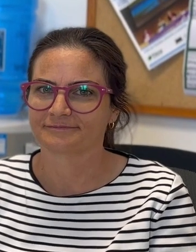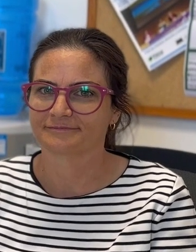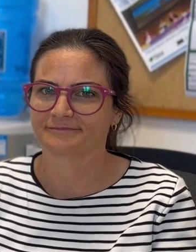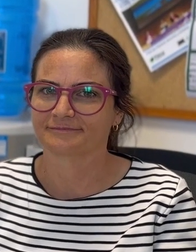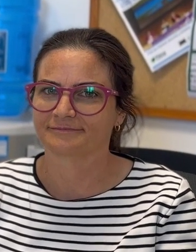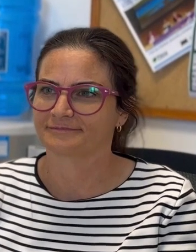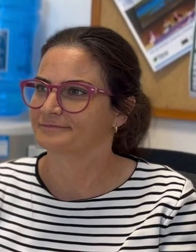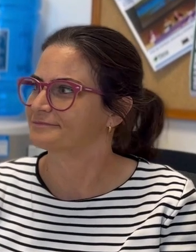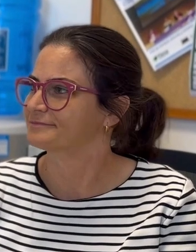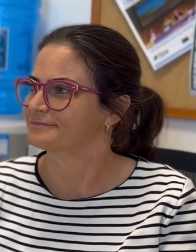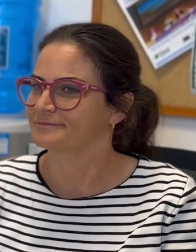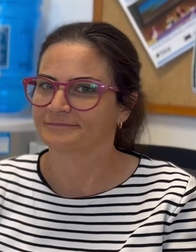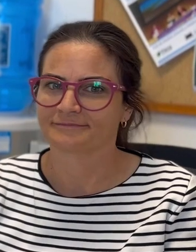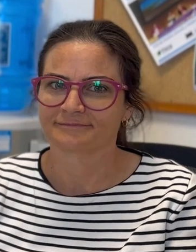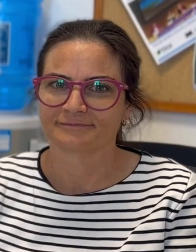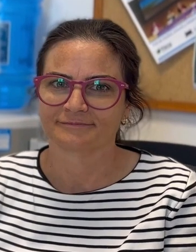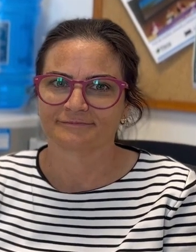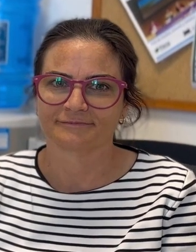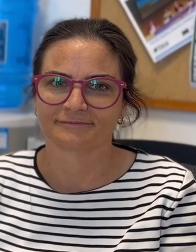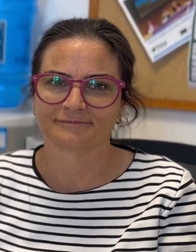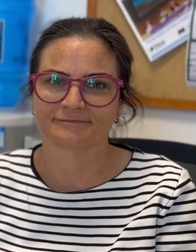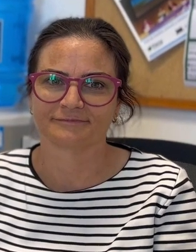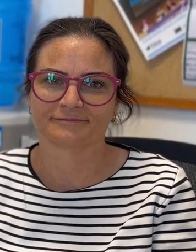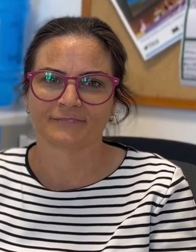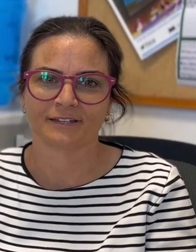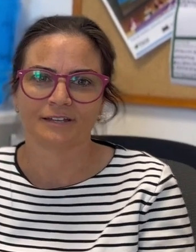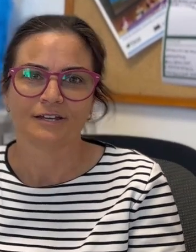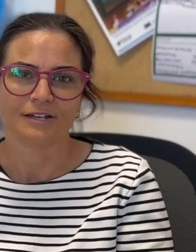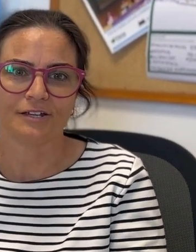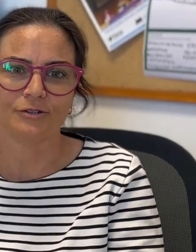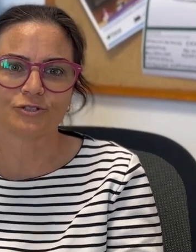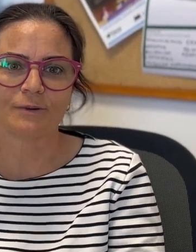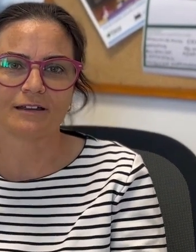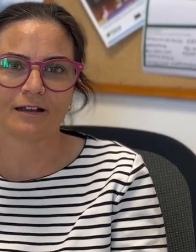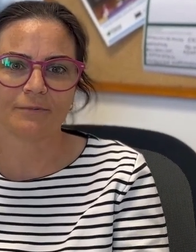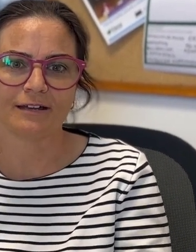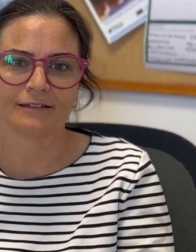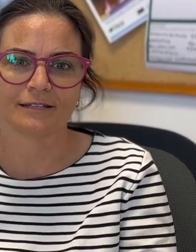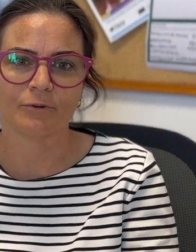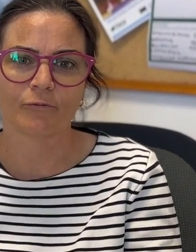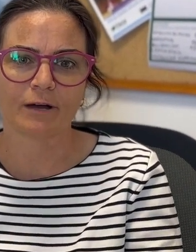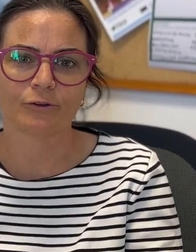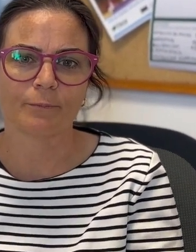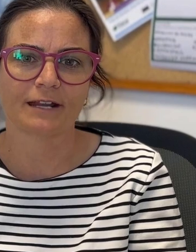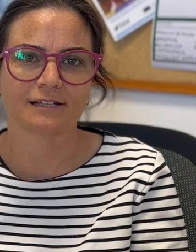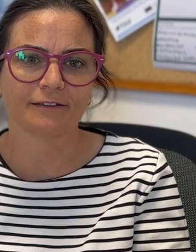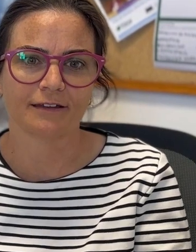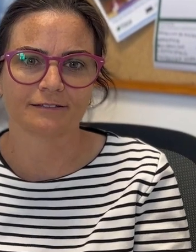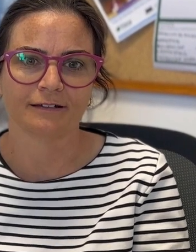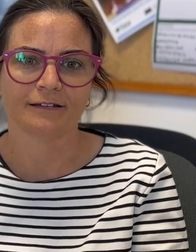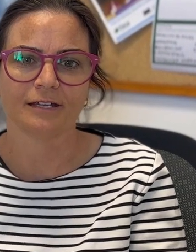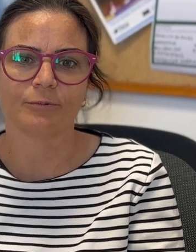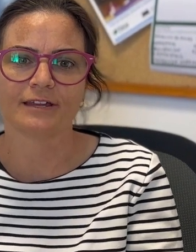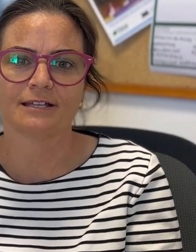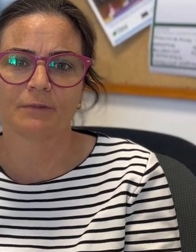Hola a todos y todas, soy Karina. Y yo soy Maricarme. Estamos fumándonos para ser